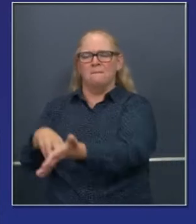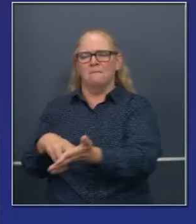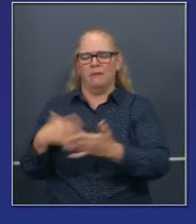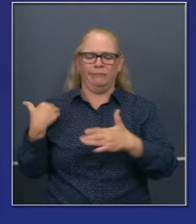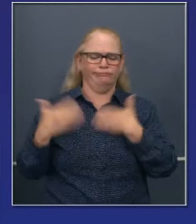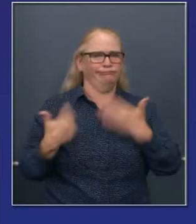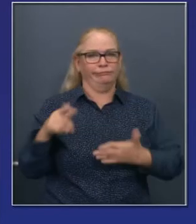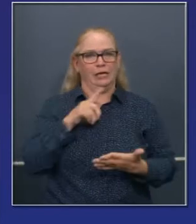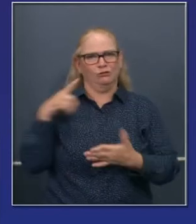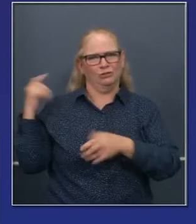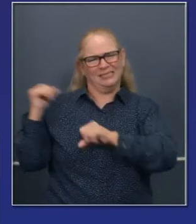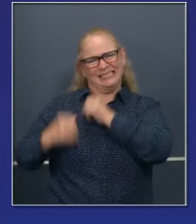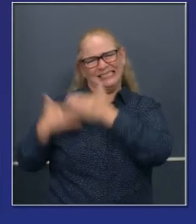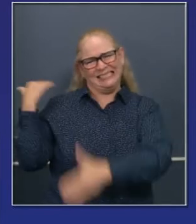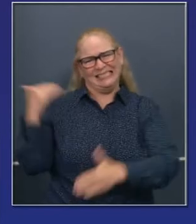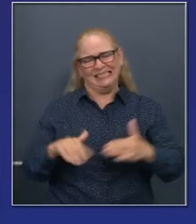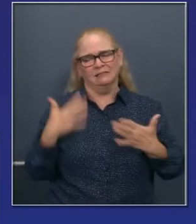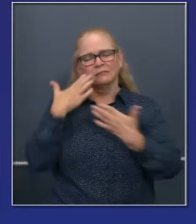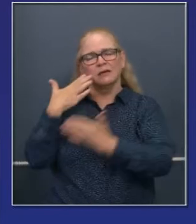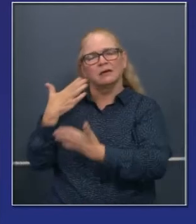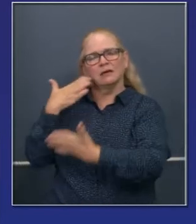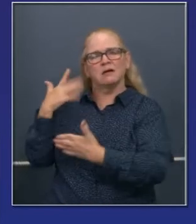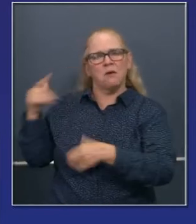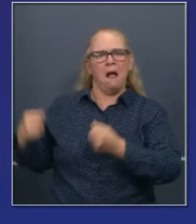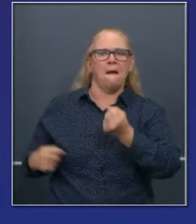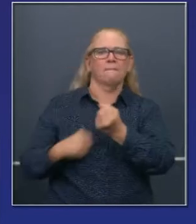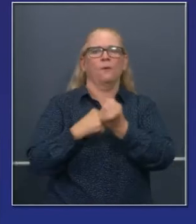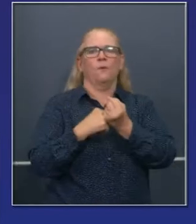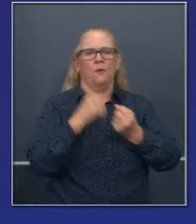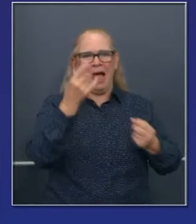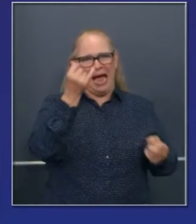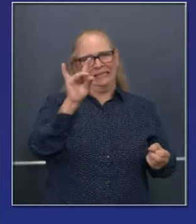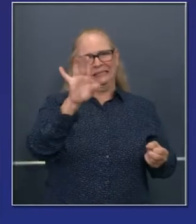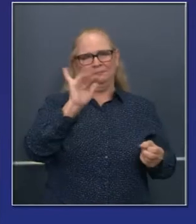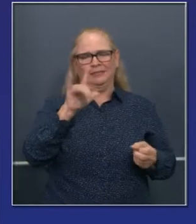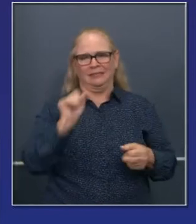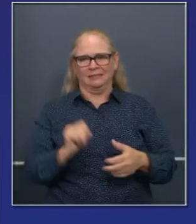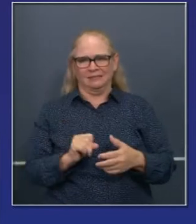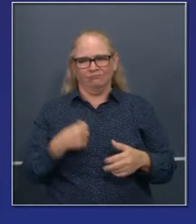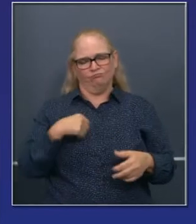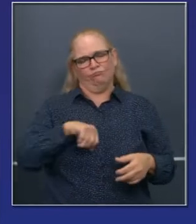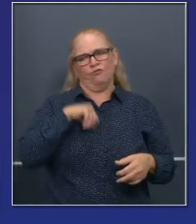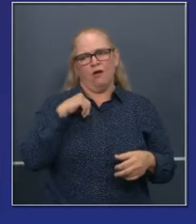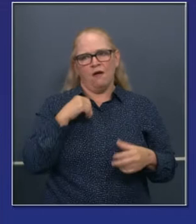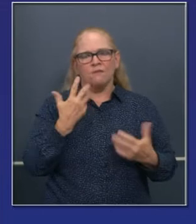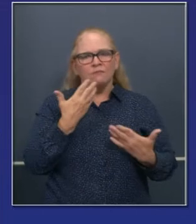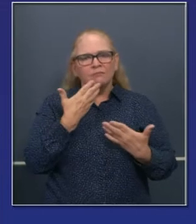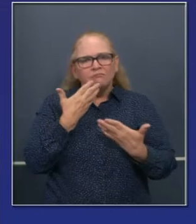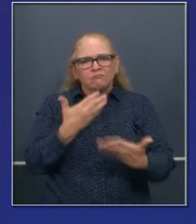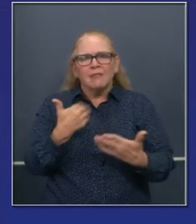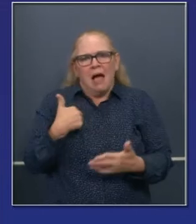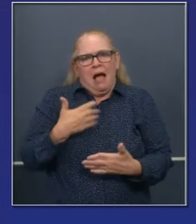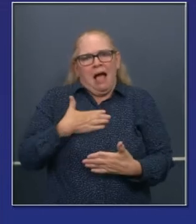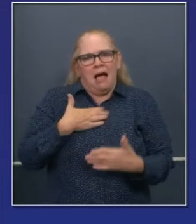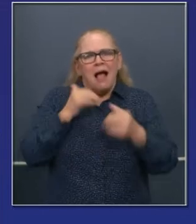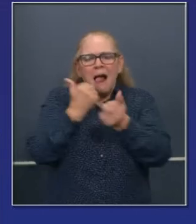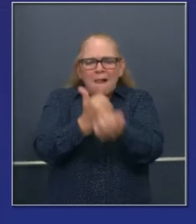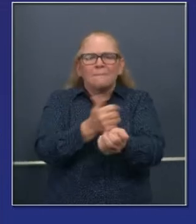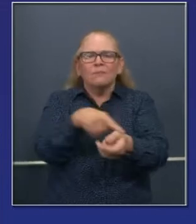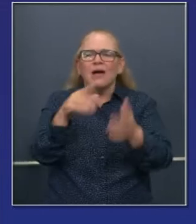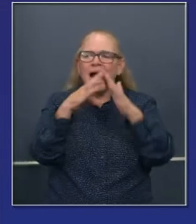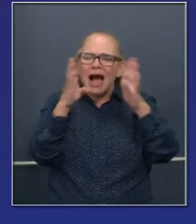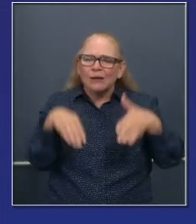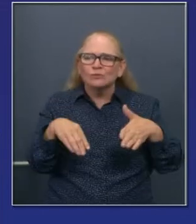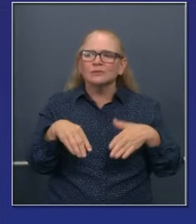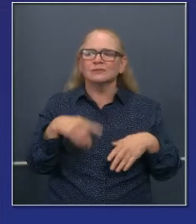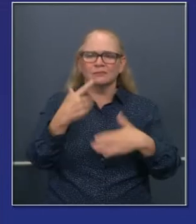increíble en la legislatura. paquete que estamos muy orgullosos de ayudar con la producción de